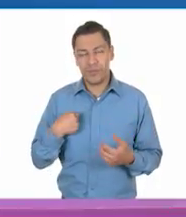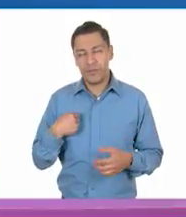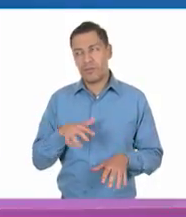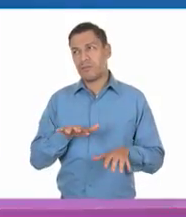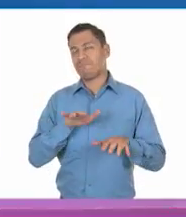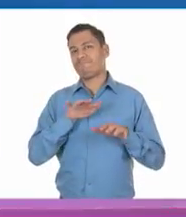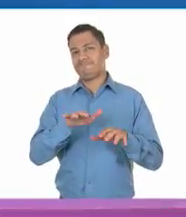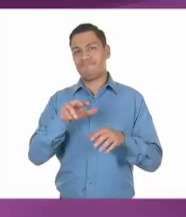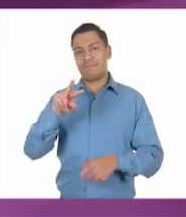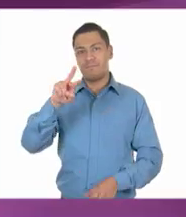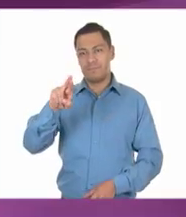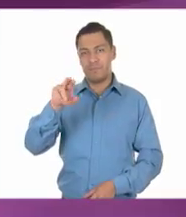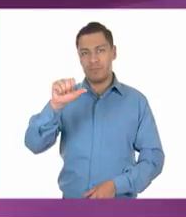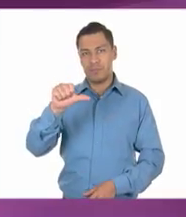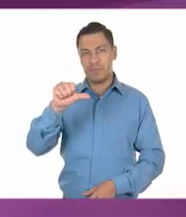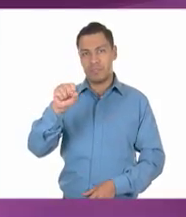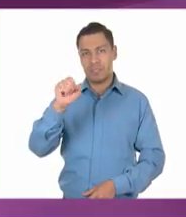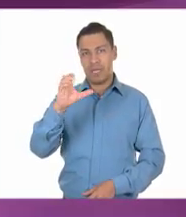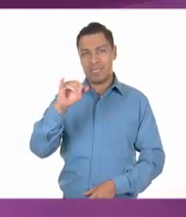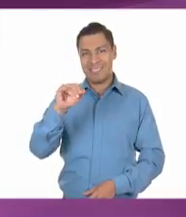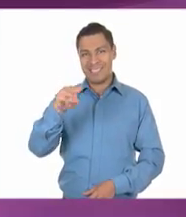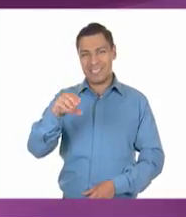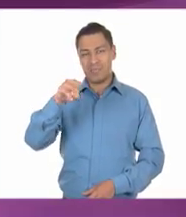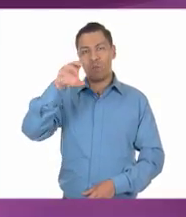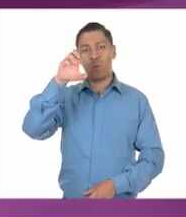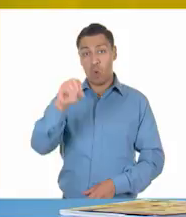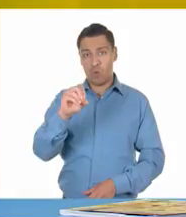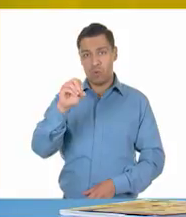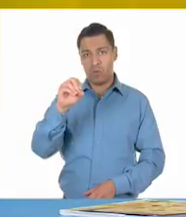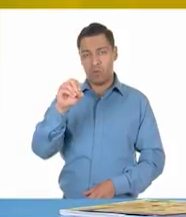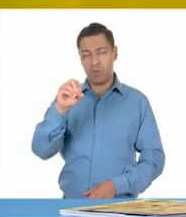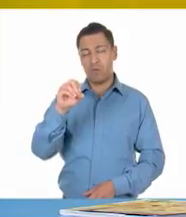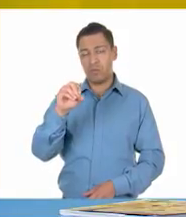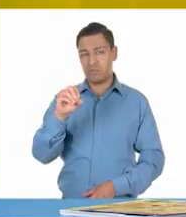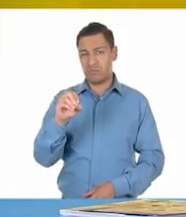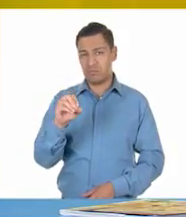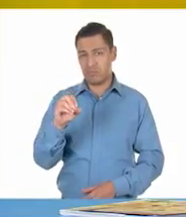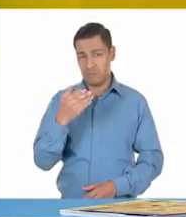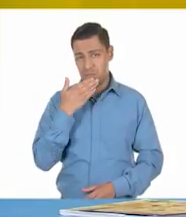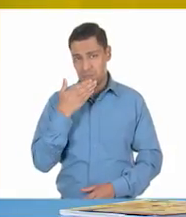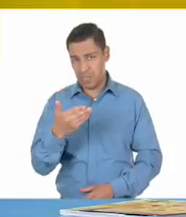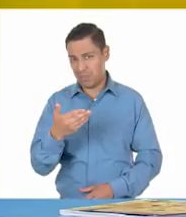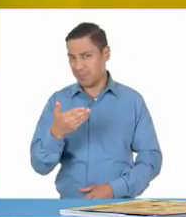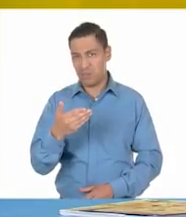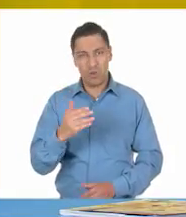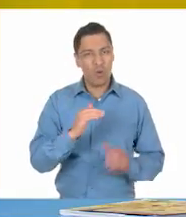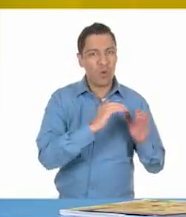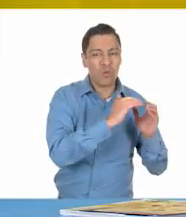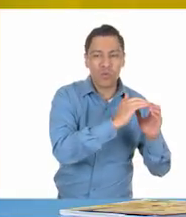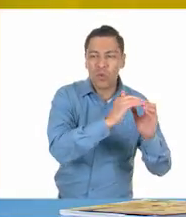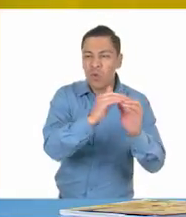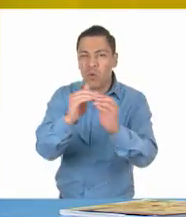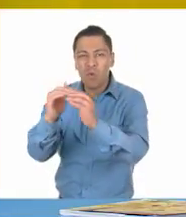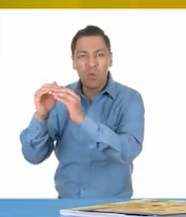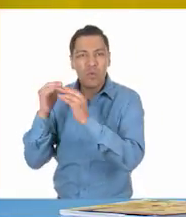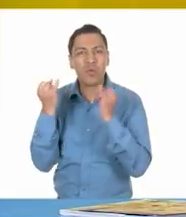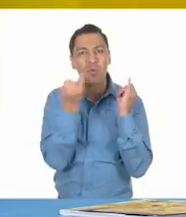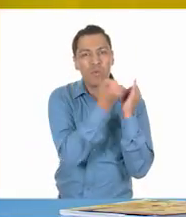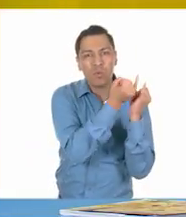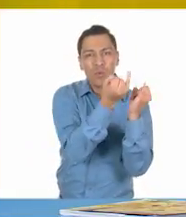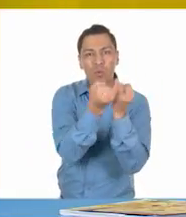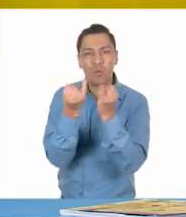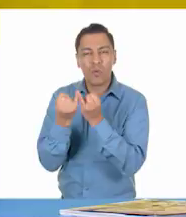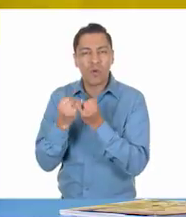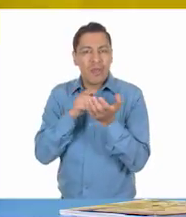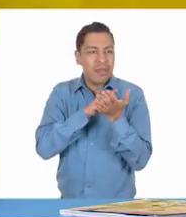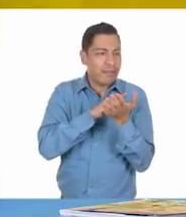feo suena eso! Pues recordemos que todos y todas tenemos los mismos derechos y merecemos que